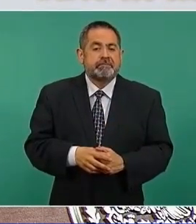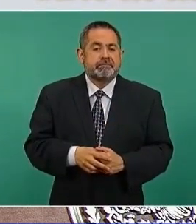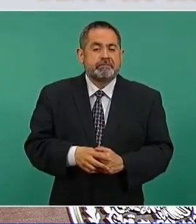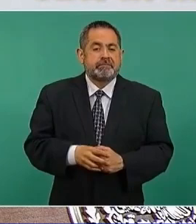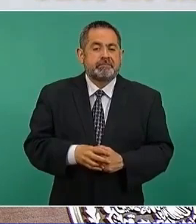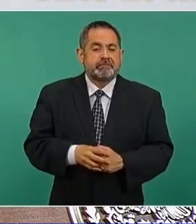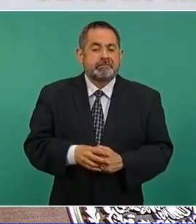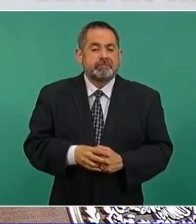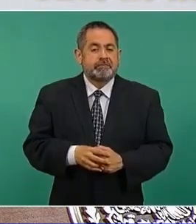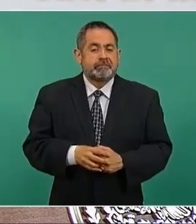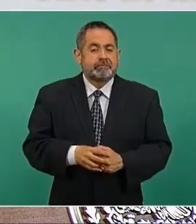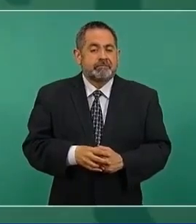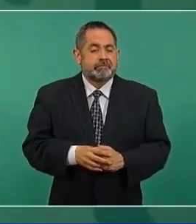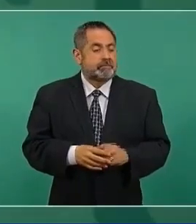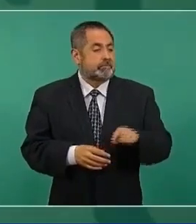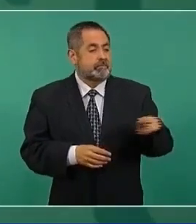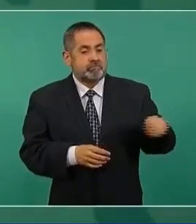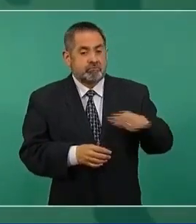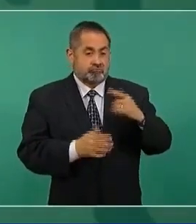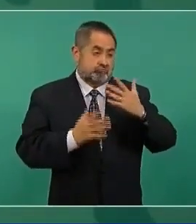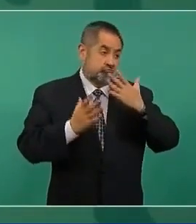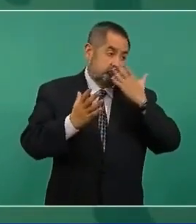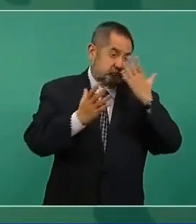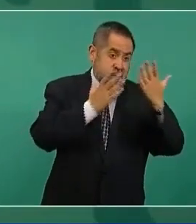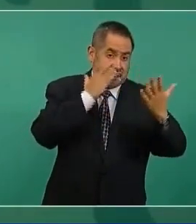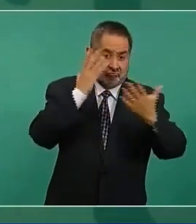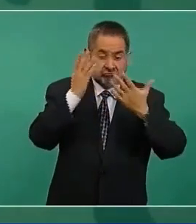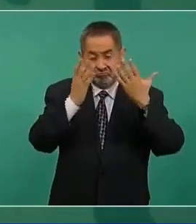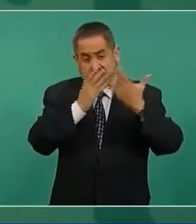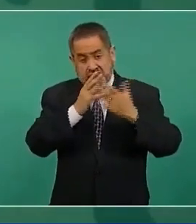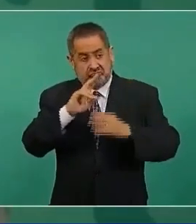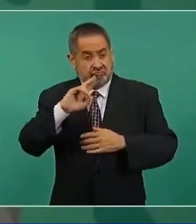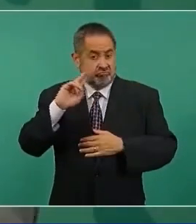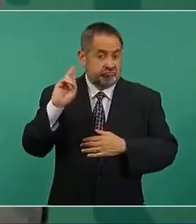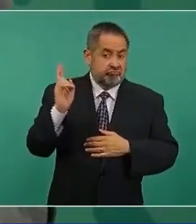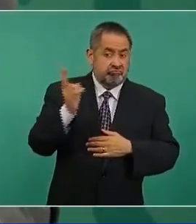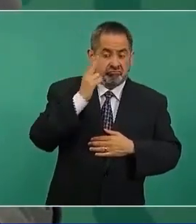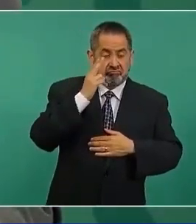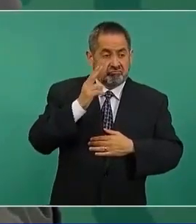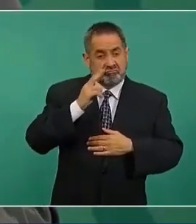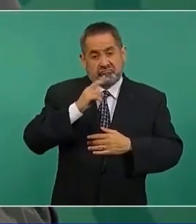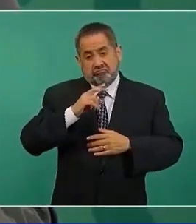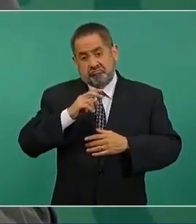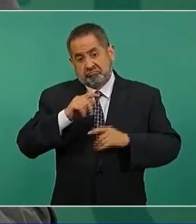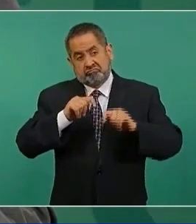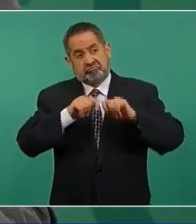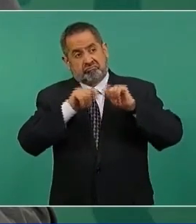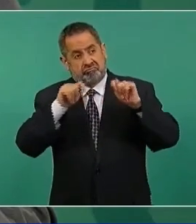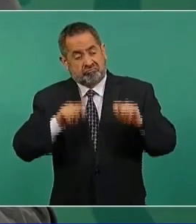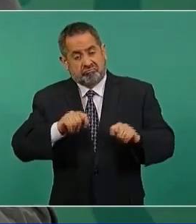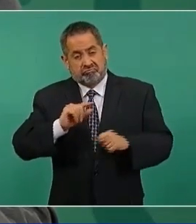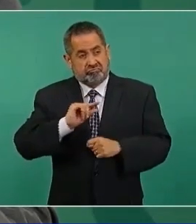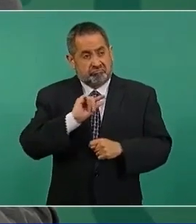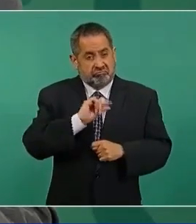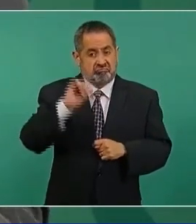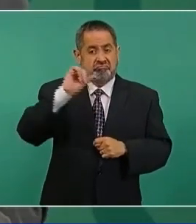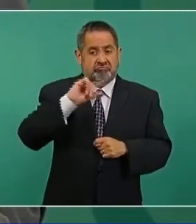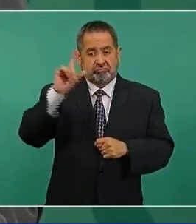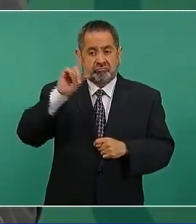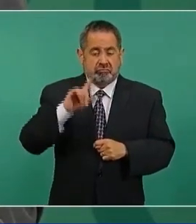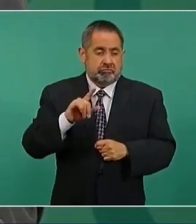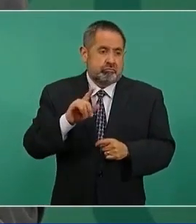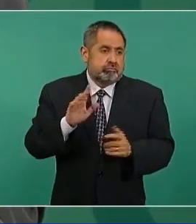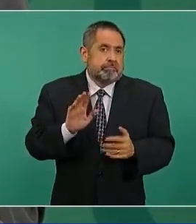no les ayuda mucho el que a veces estudian en universidades donde